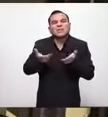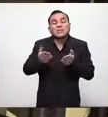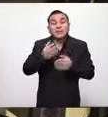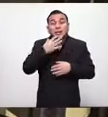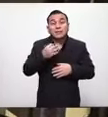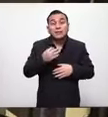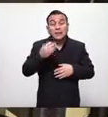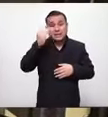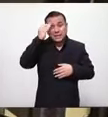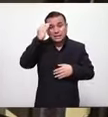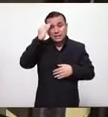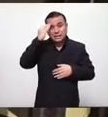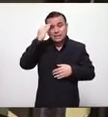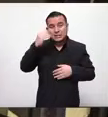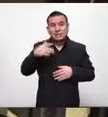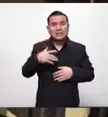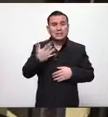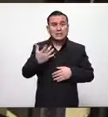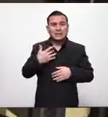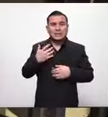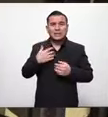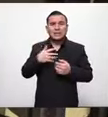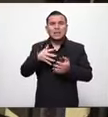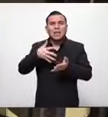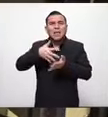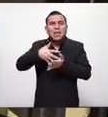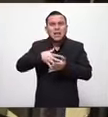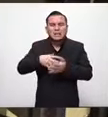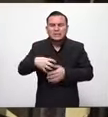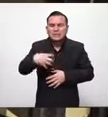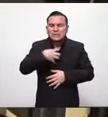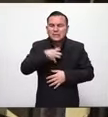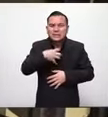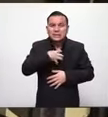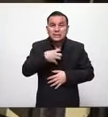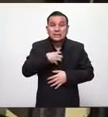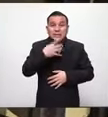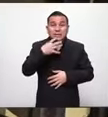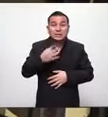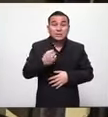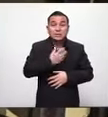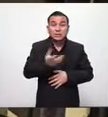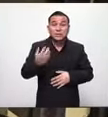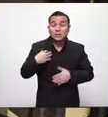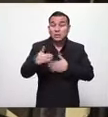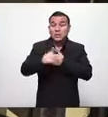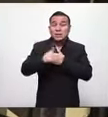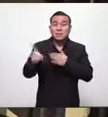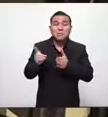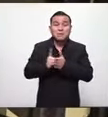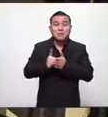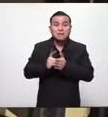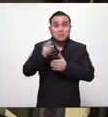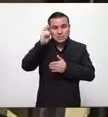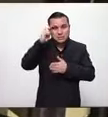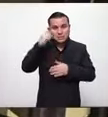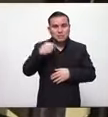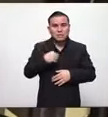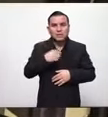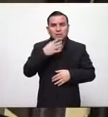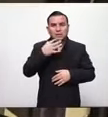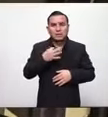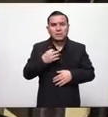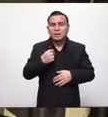uno se siente impotente y da cólera cuando dicen los diputados no somos todos yo